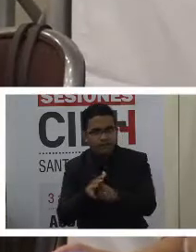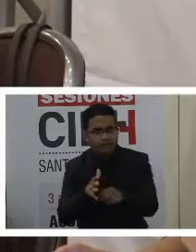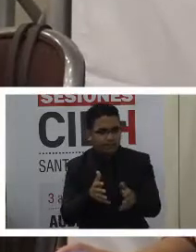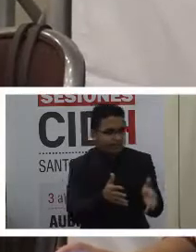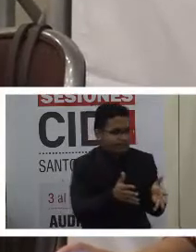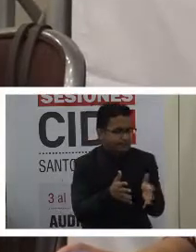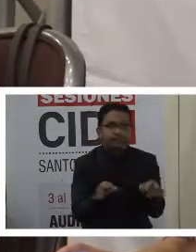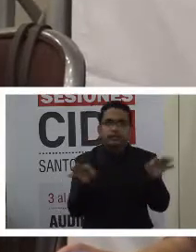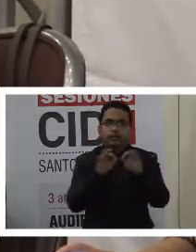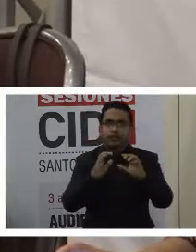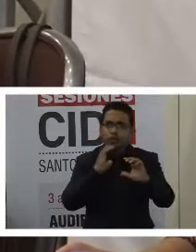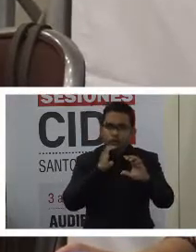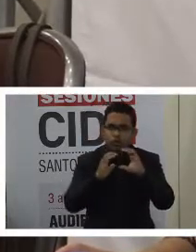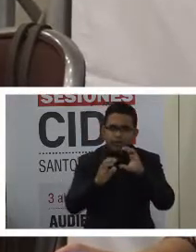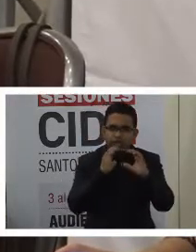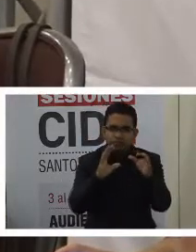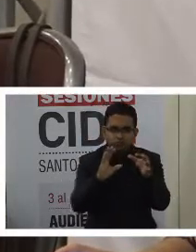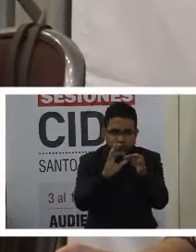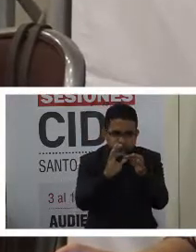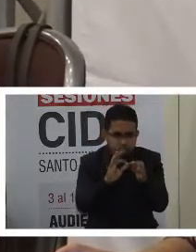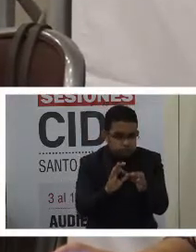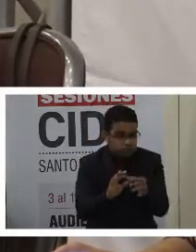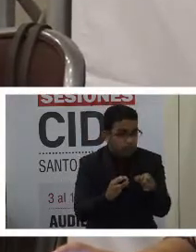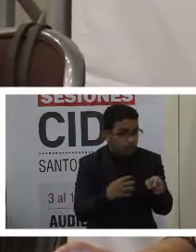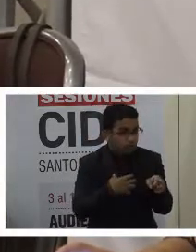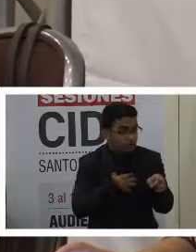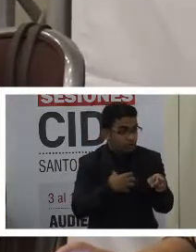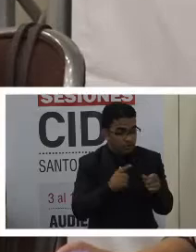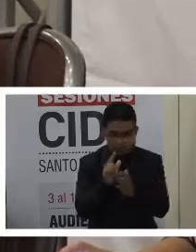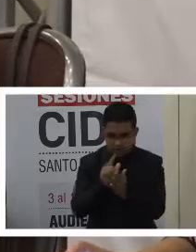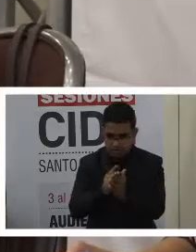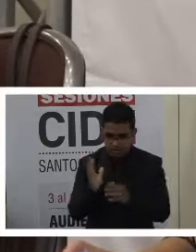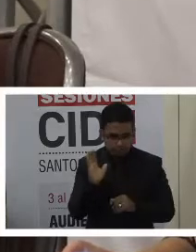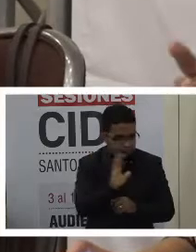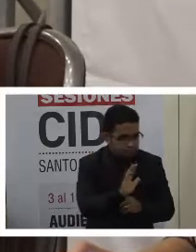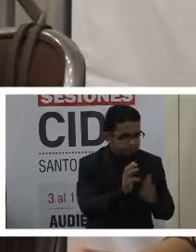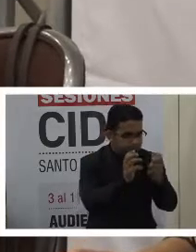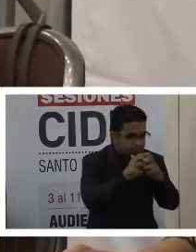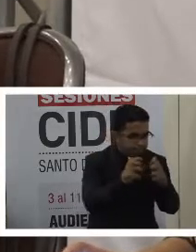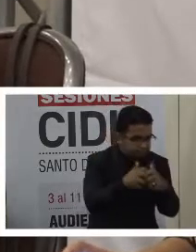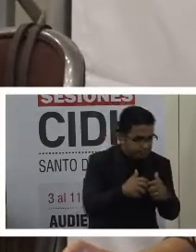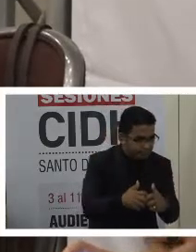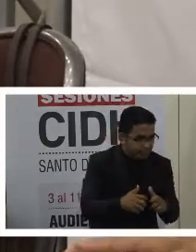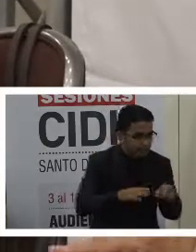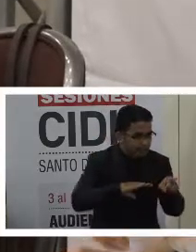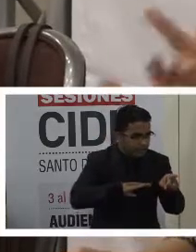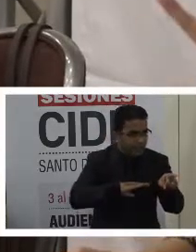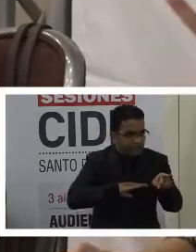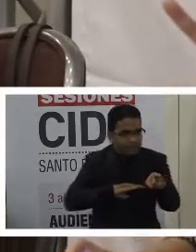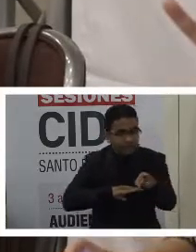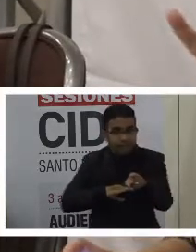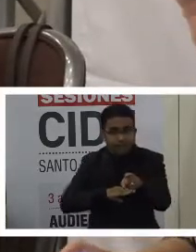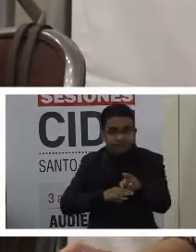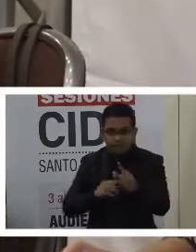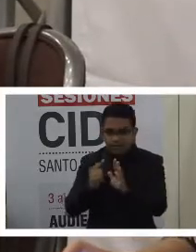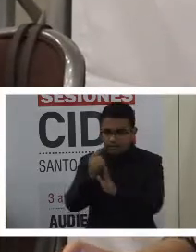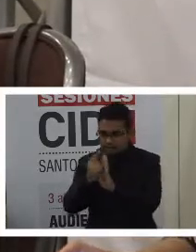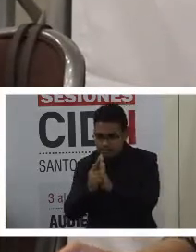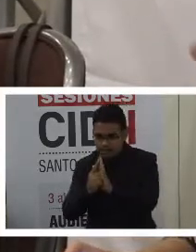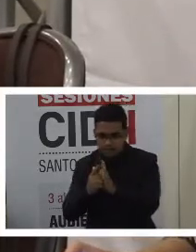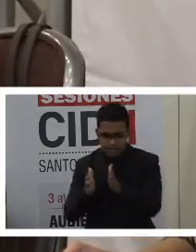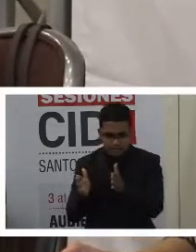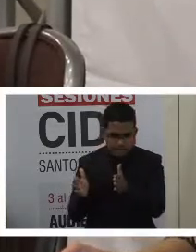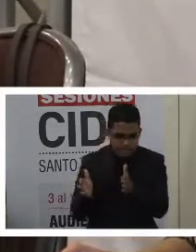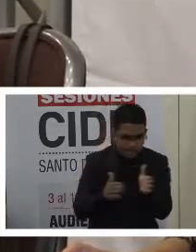interrelación, precisamente para ir cerrando esas brechas entre normas, planes